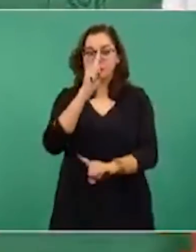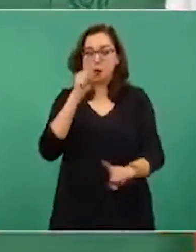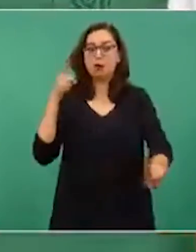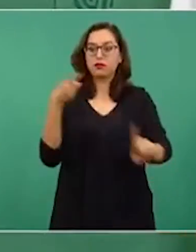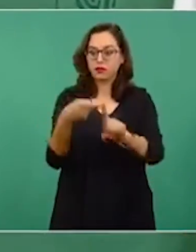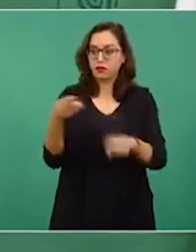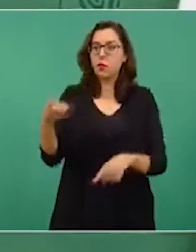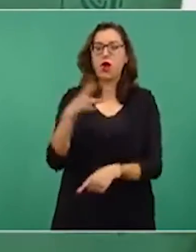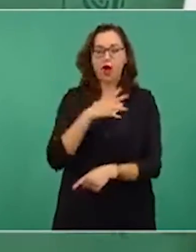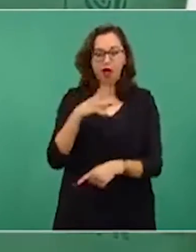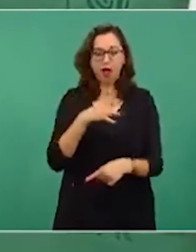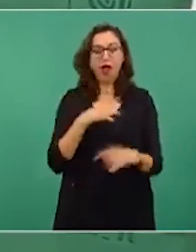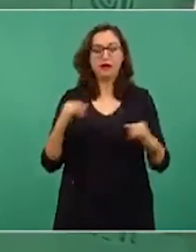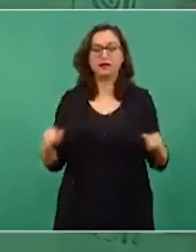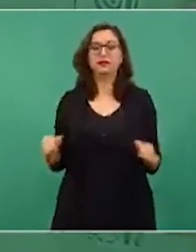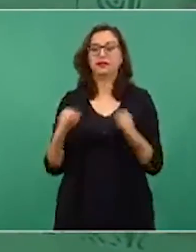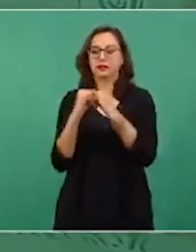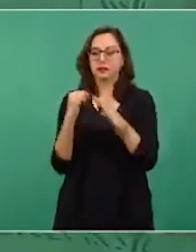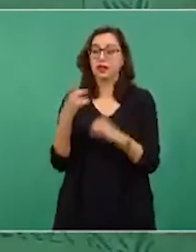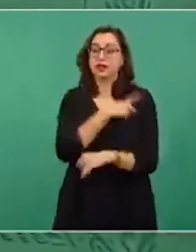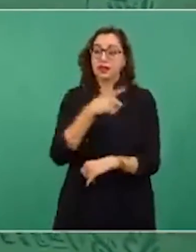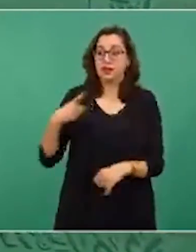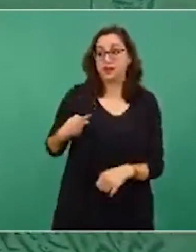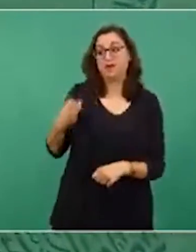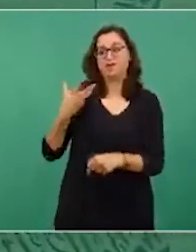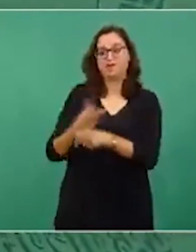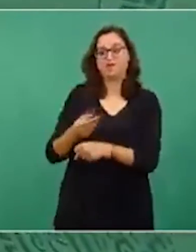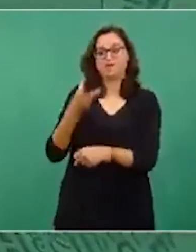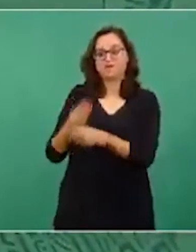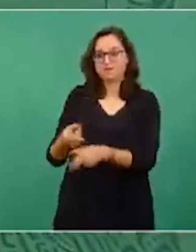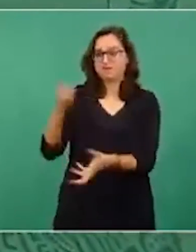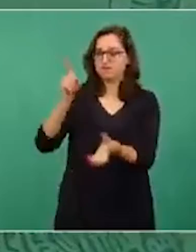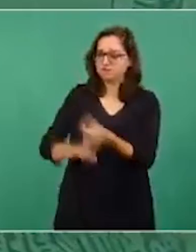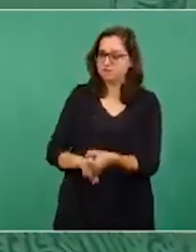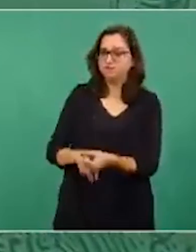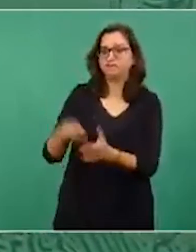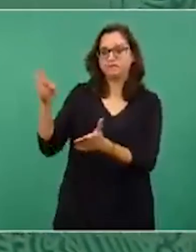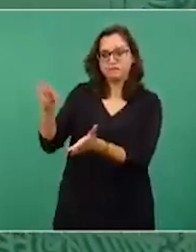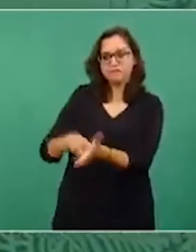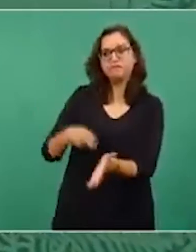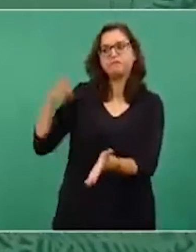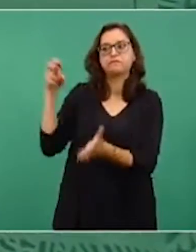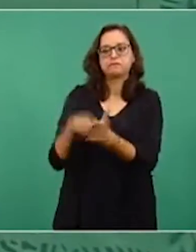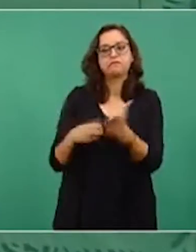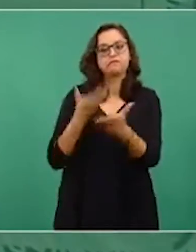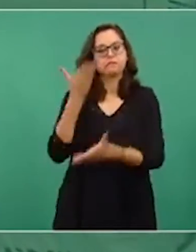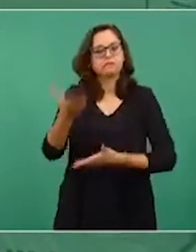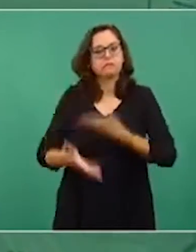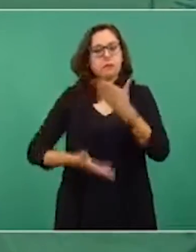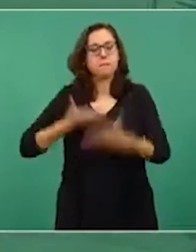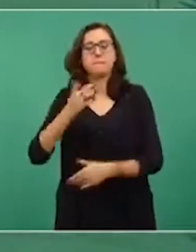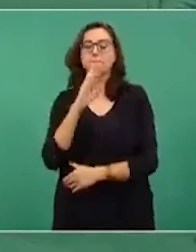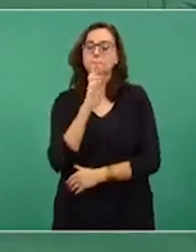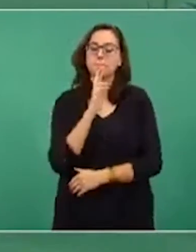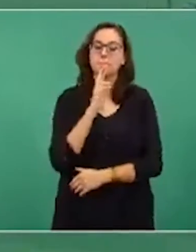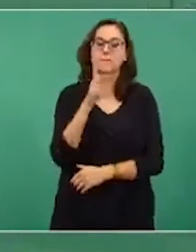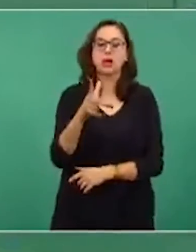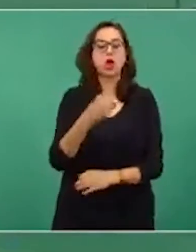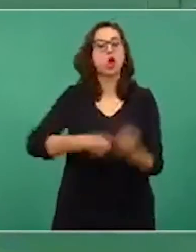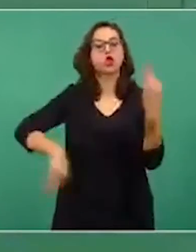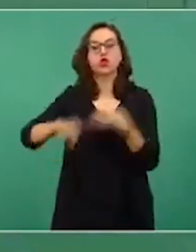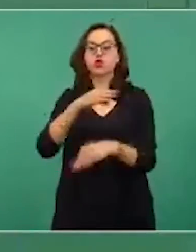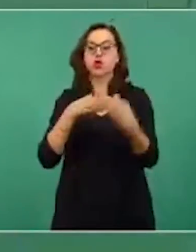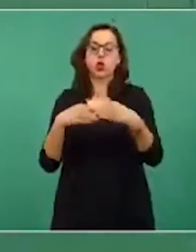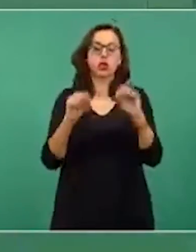el mejoramiento del servicio en todas las oficinas,